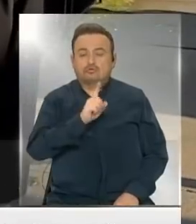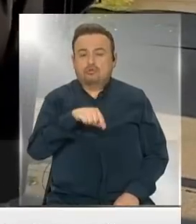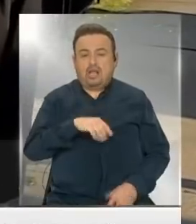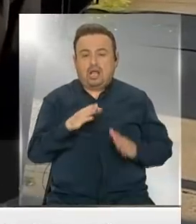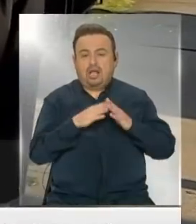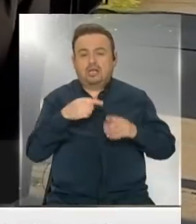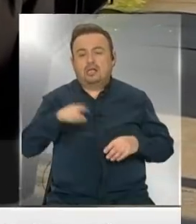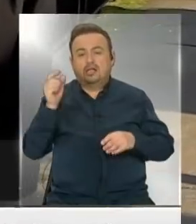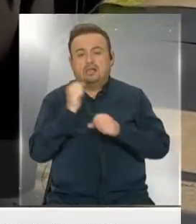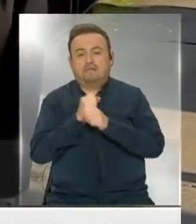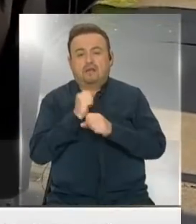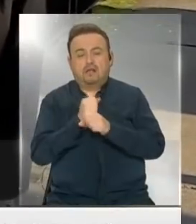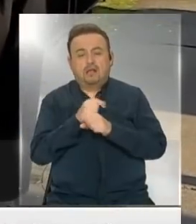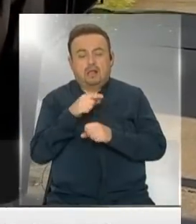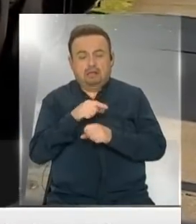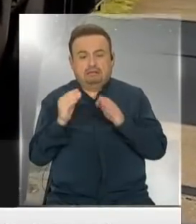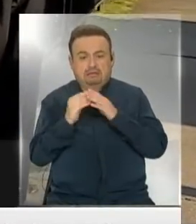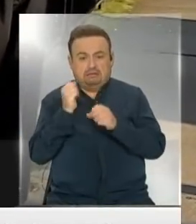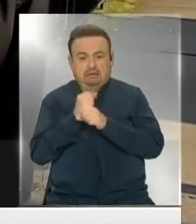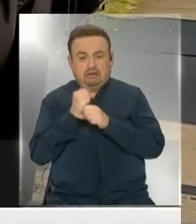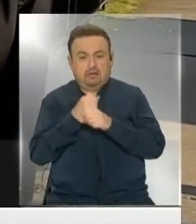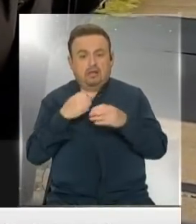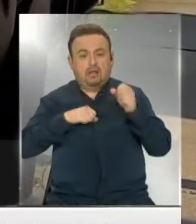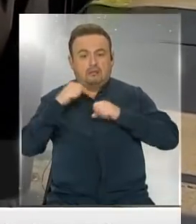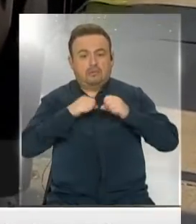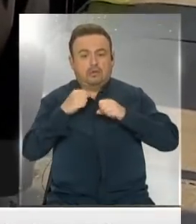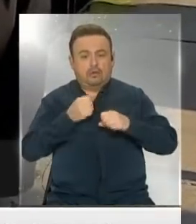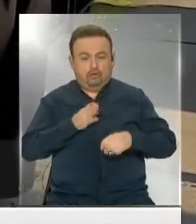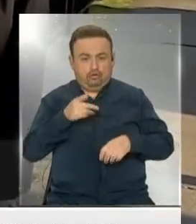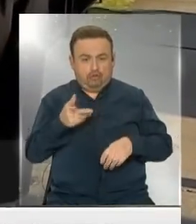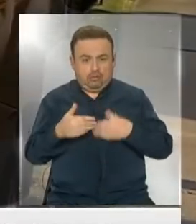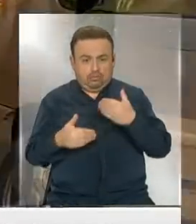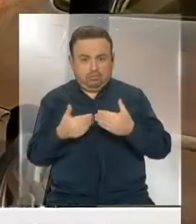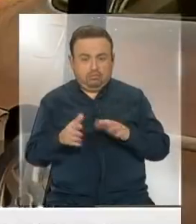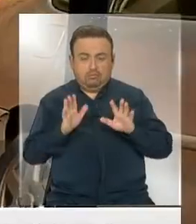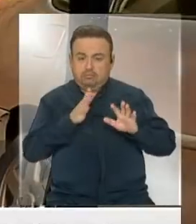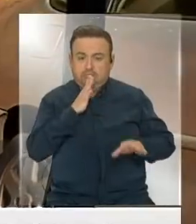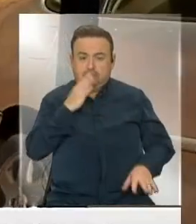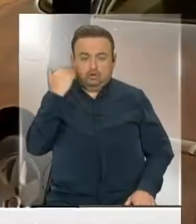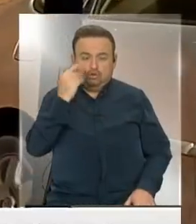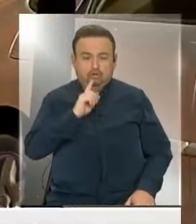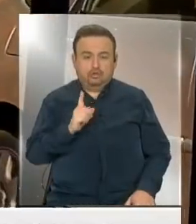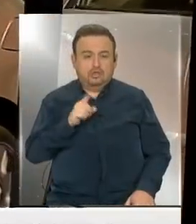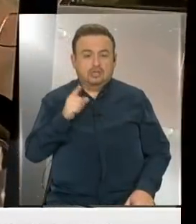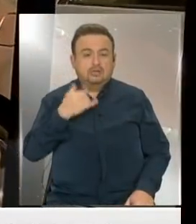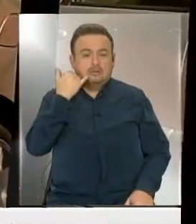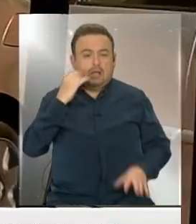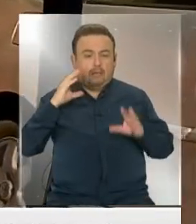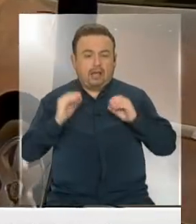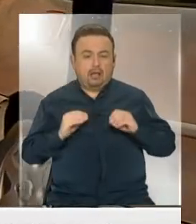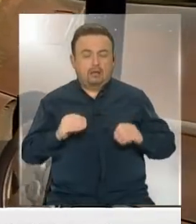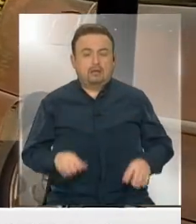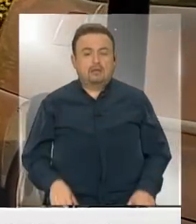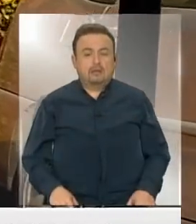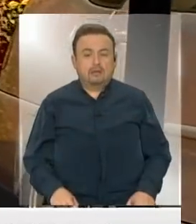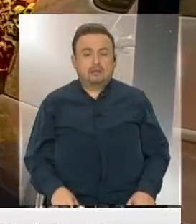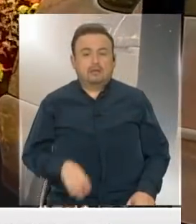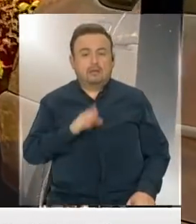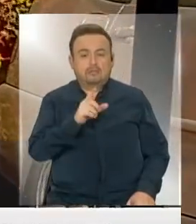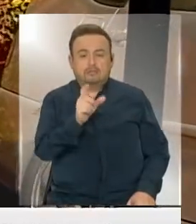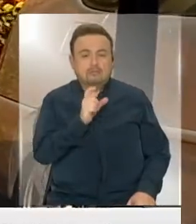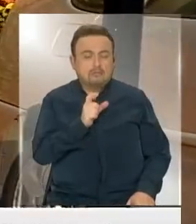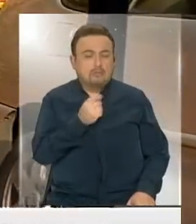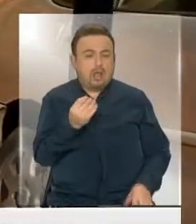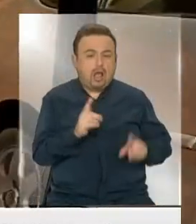Anda trabajando. Anda trabajando. O la empresa de la empresa no funciona. O sea, no sé. El teléfono apagado. ¿Tiene un teléfono que me dejó? ¿O alguna